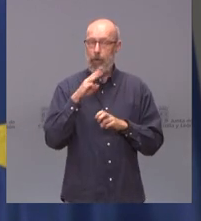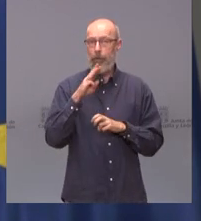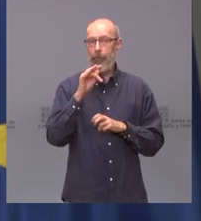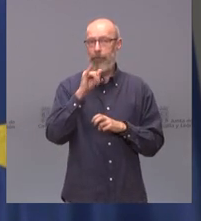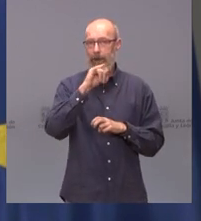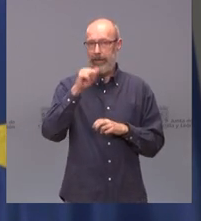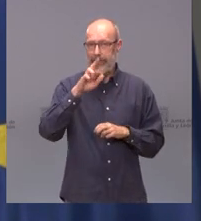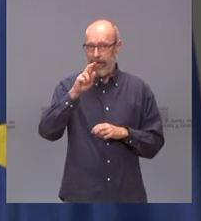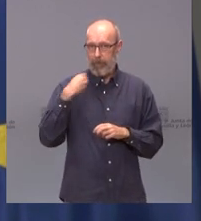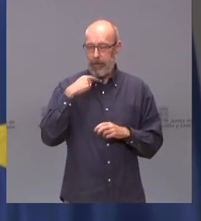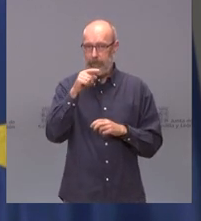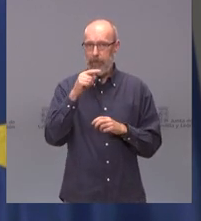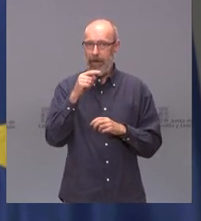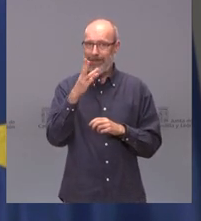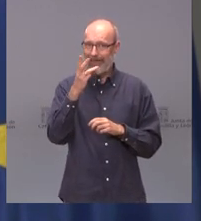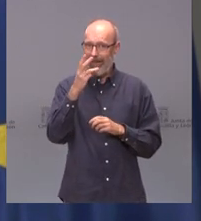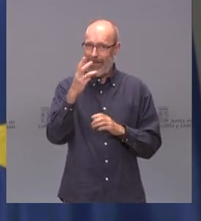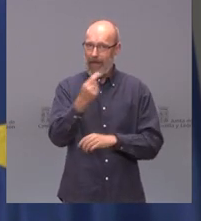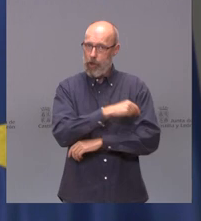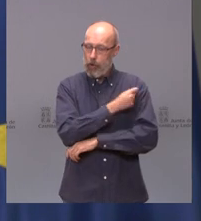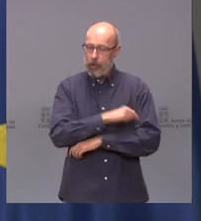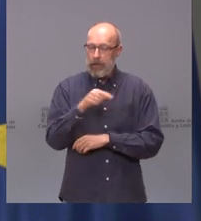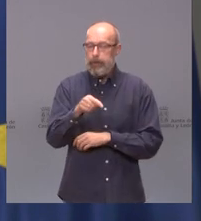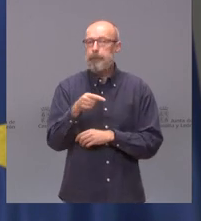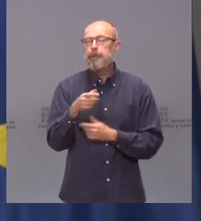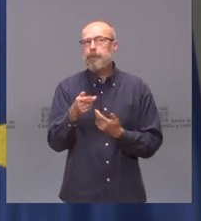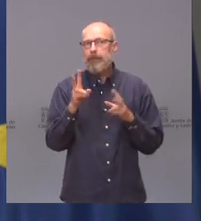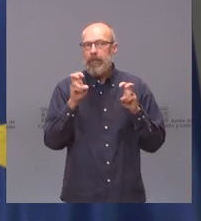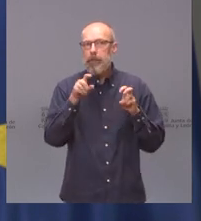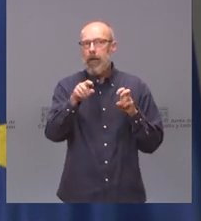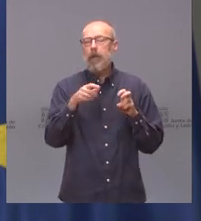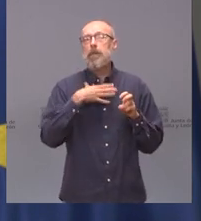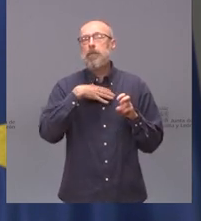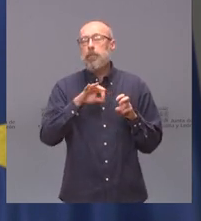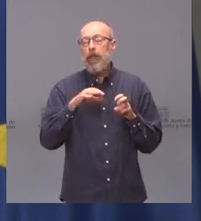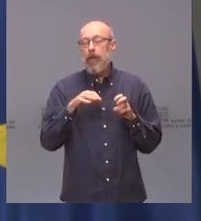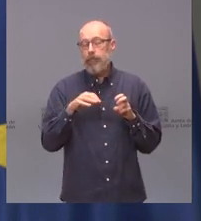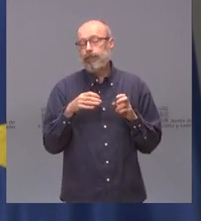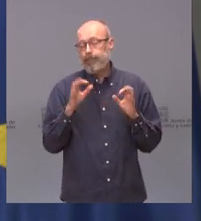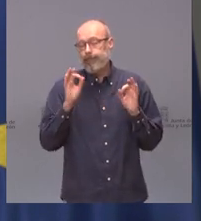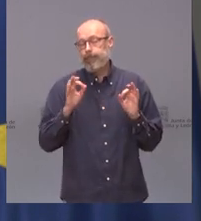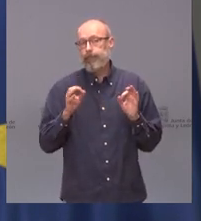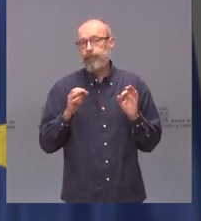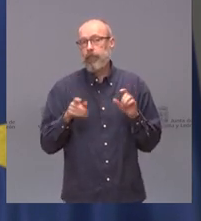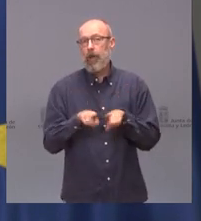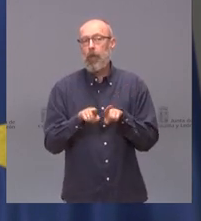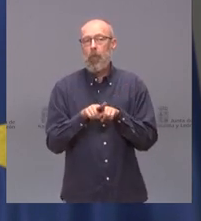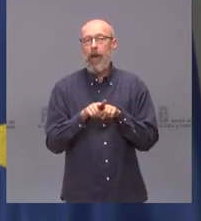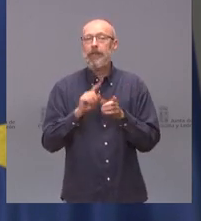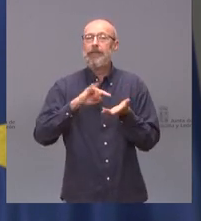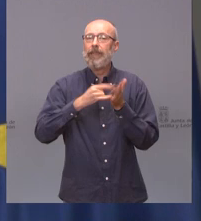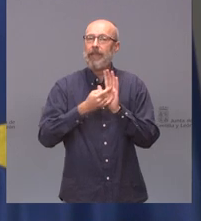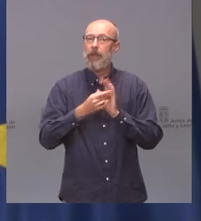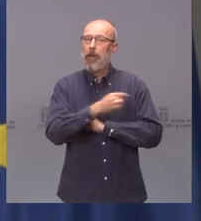muy probable que tengamos que ir a un sistema de vacunación parecido a lo que ocurre con la gripe,